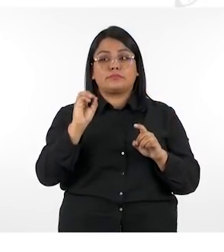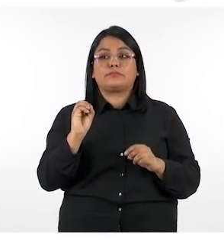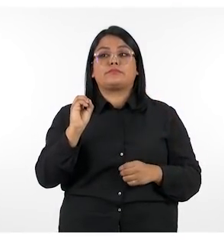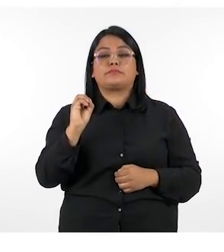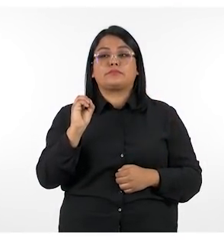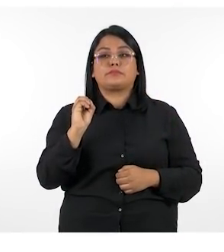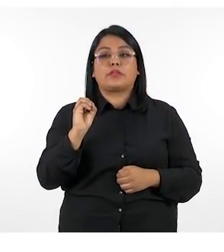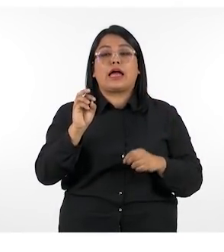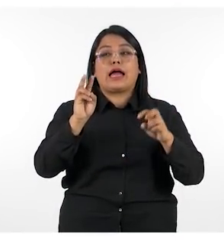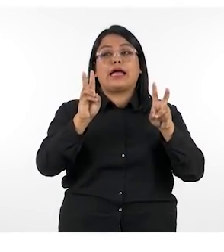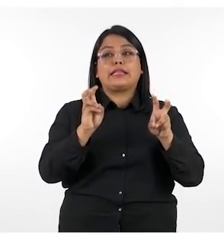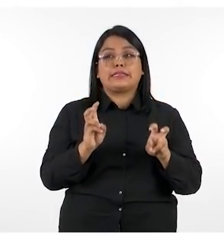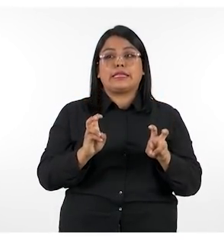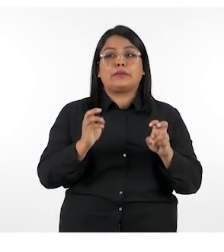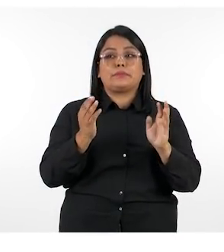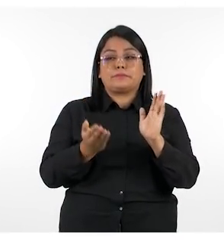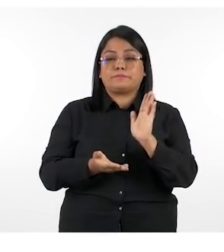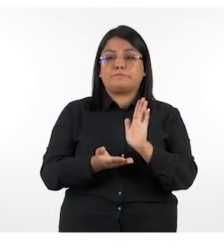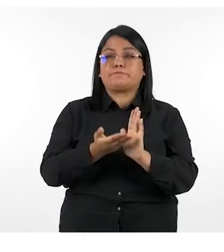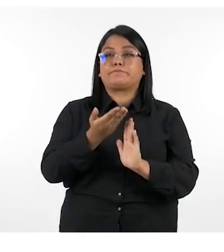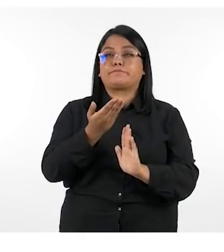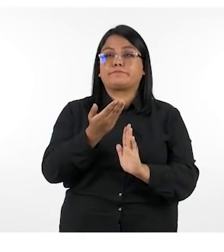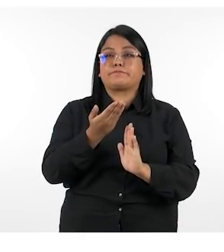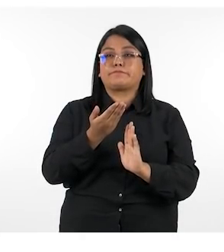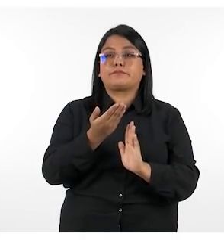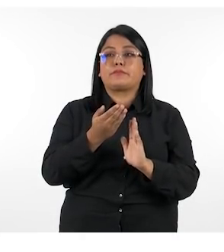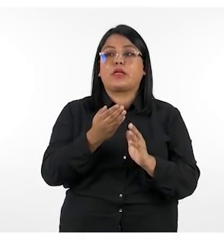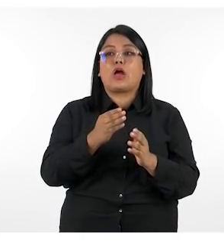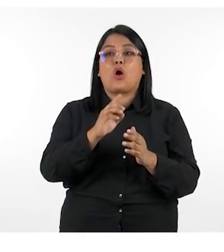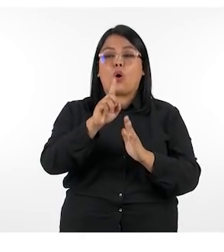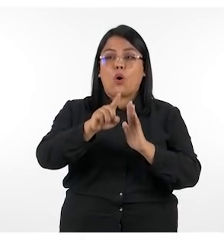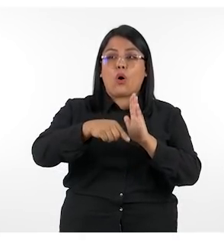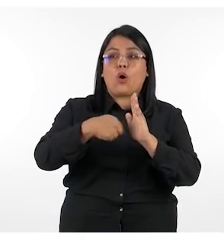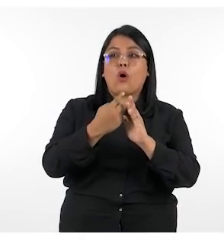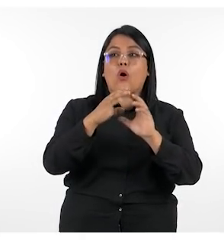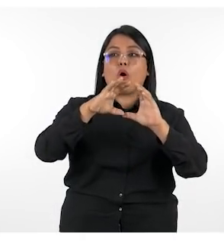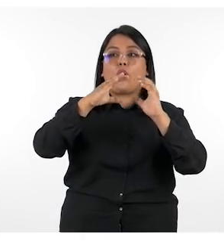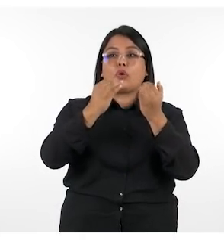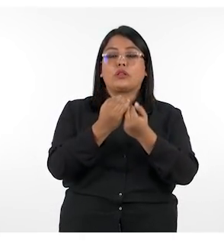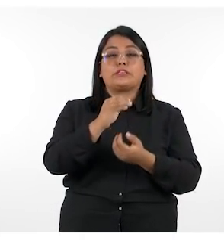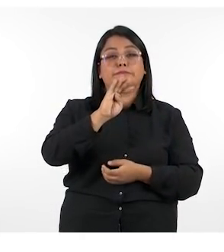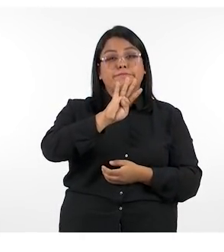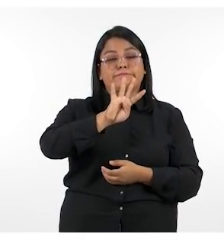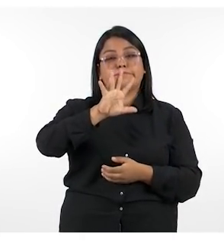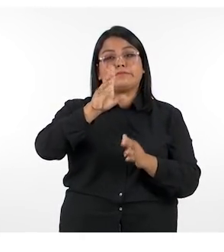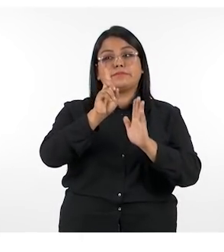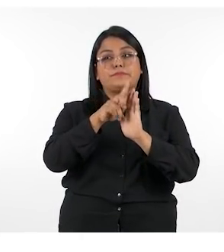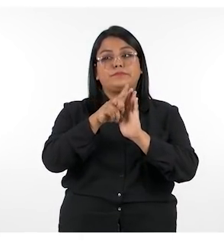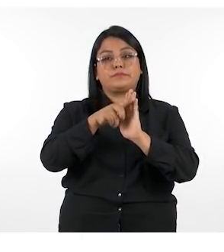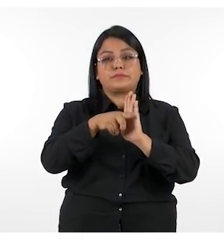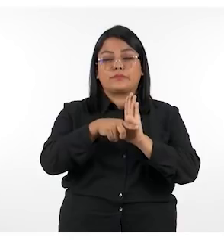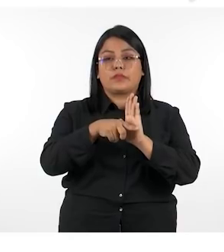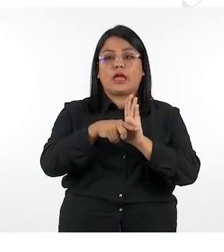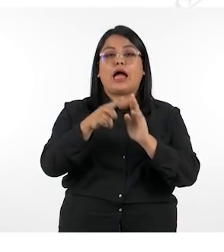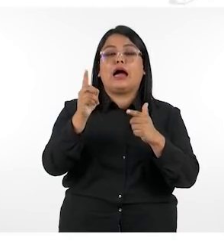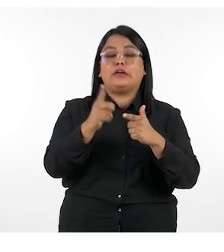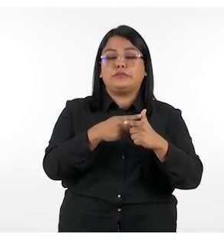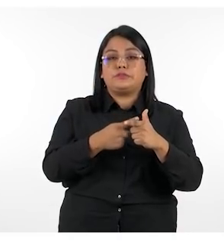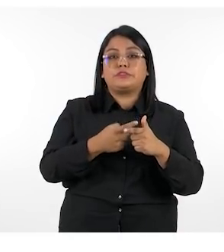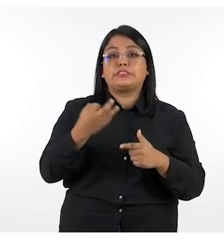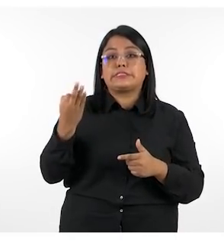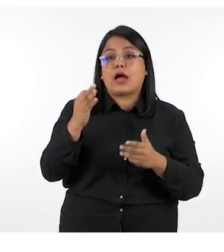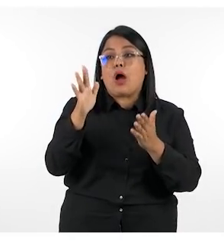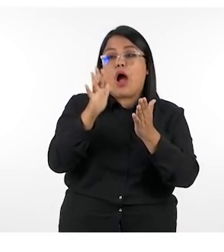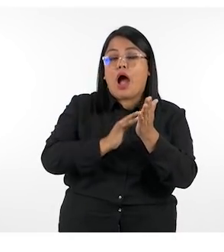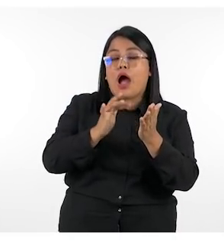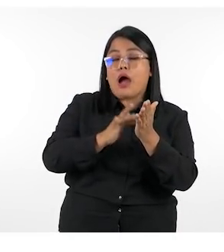directamente al contenido a desarrollar cada hora clase es de 45 minutos por lo que debemos